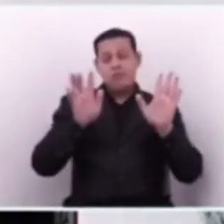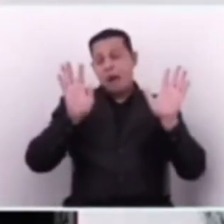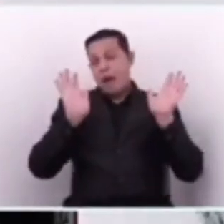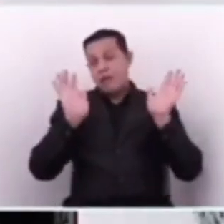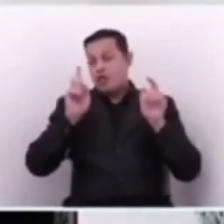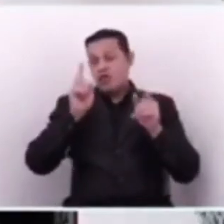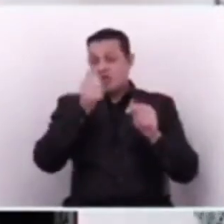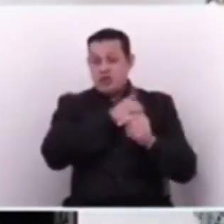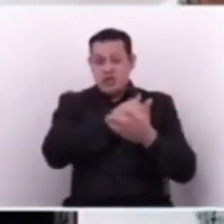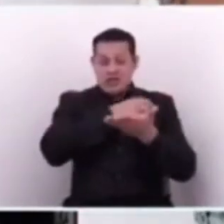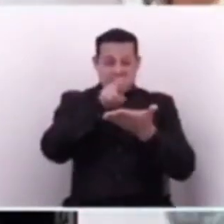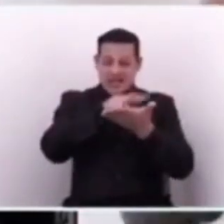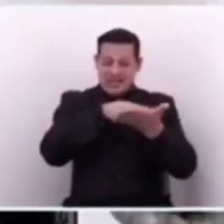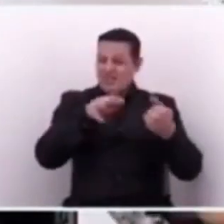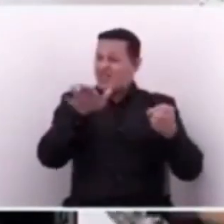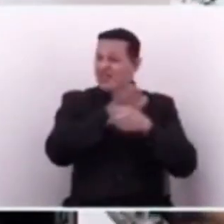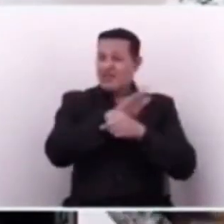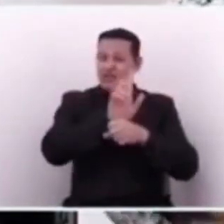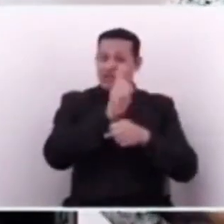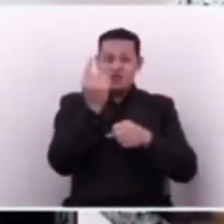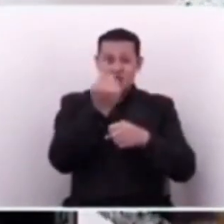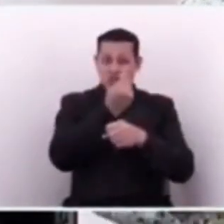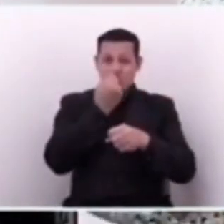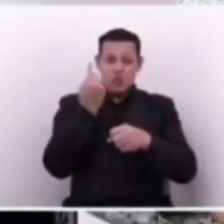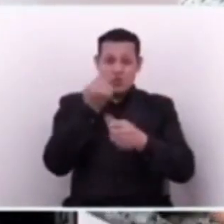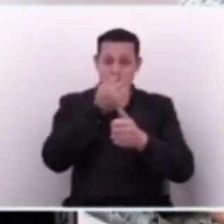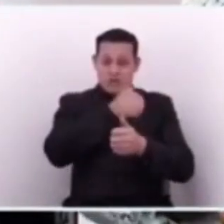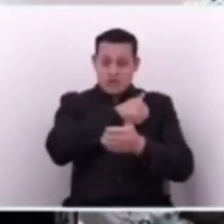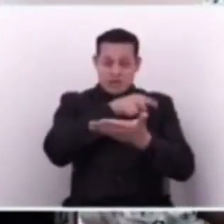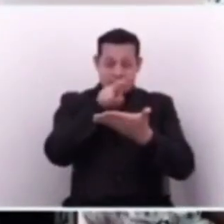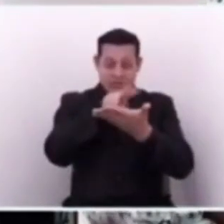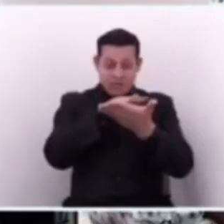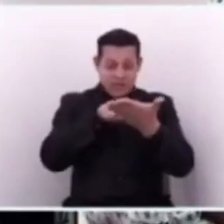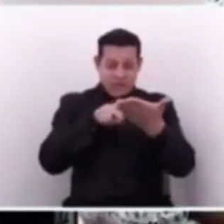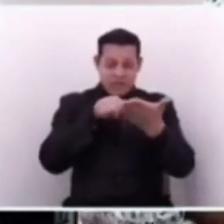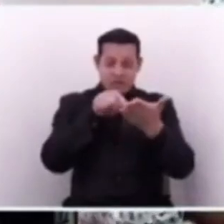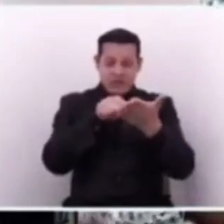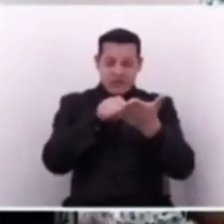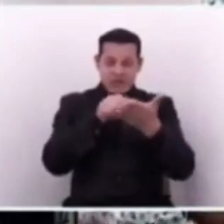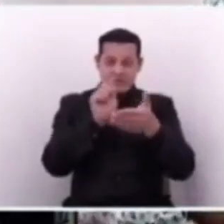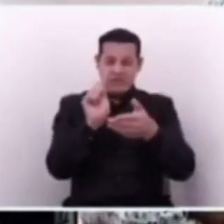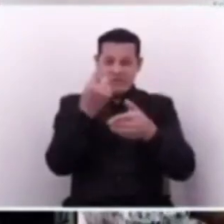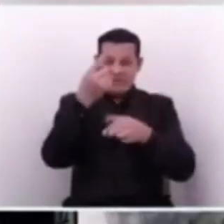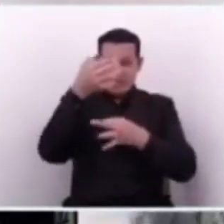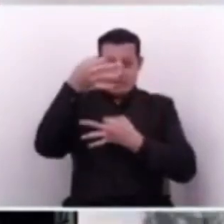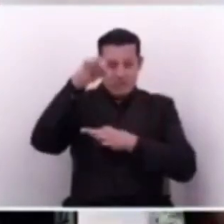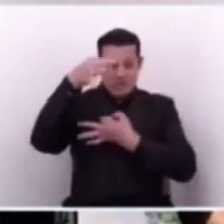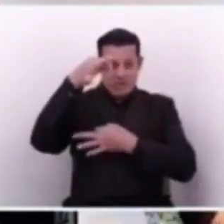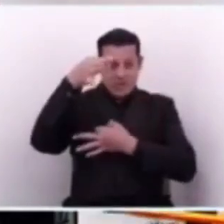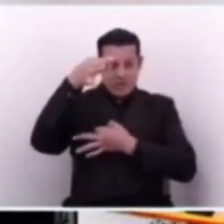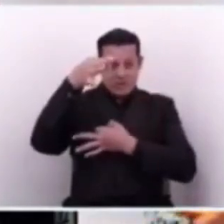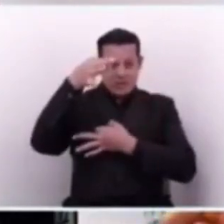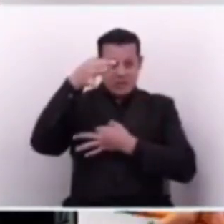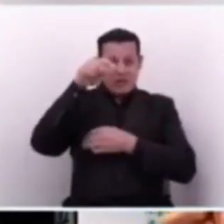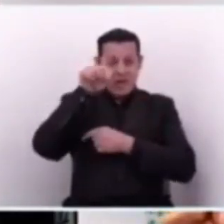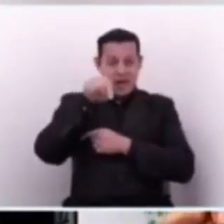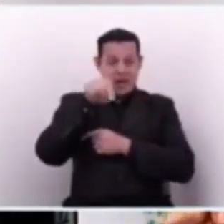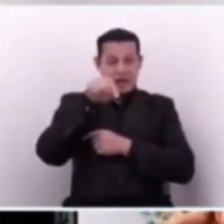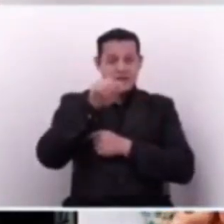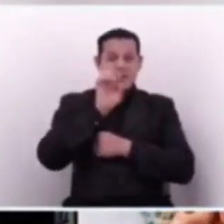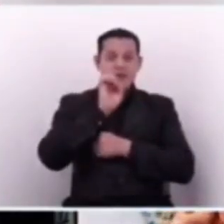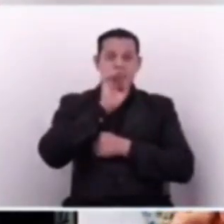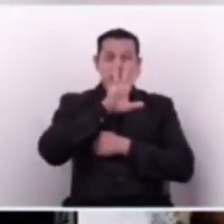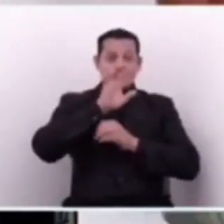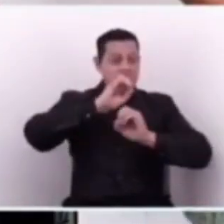Vaya, no tenían que leerlo todo, solamente podían leer la primera página. Y